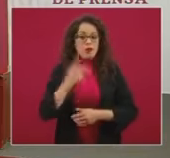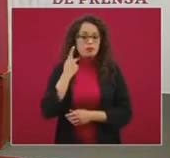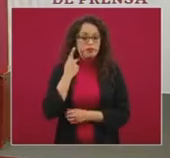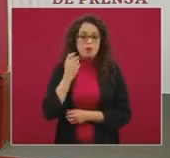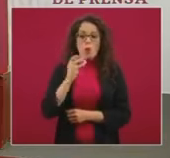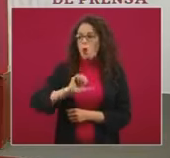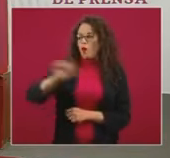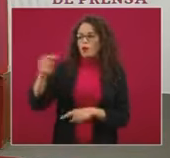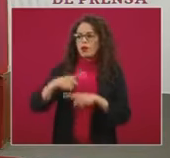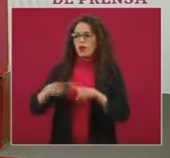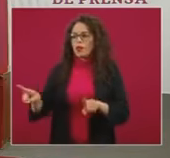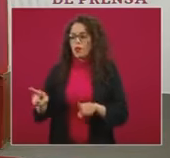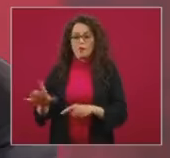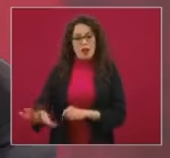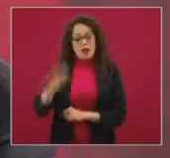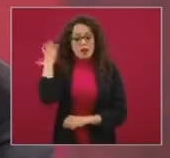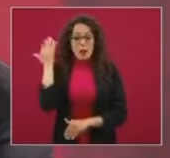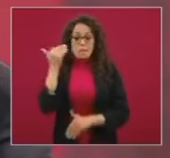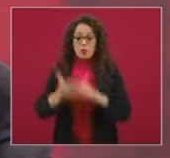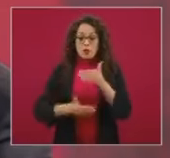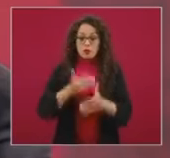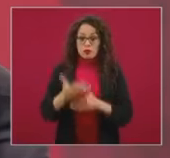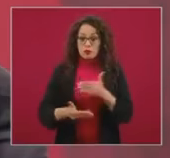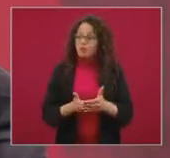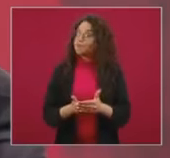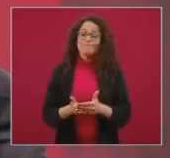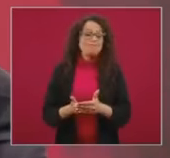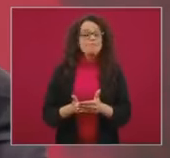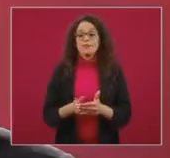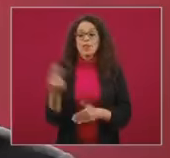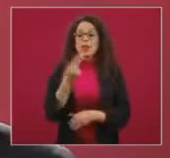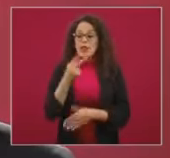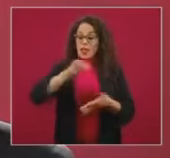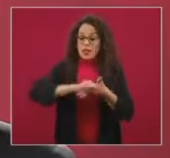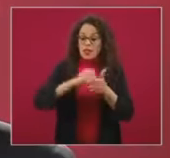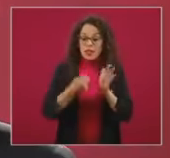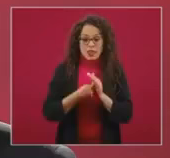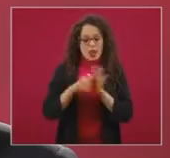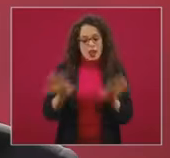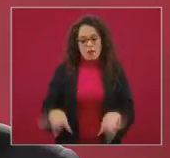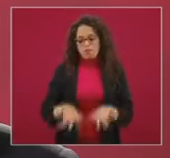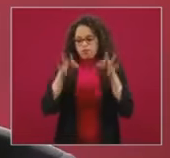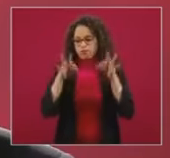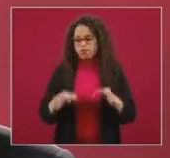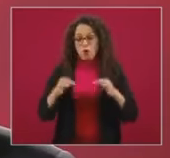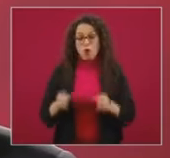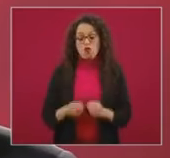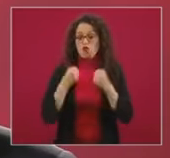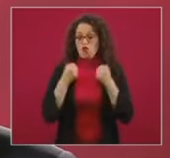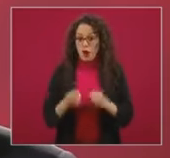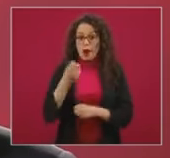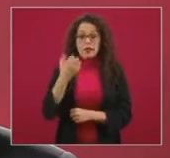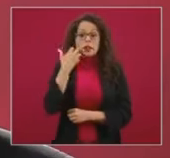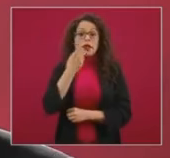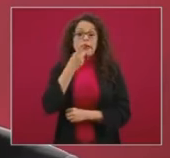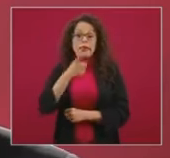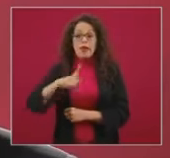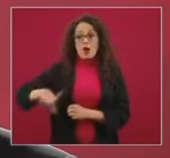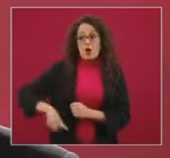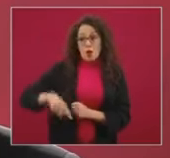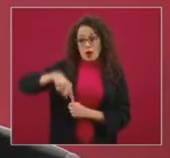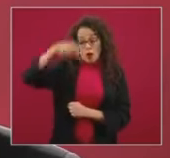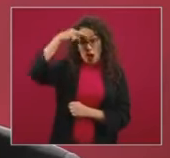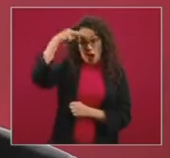un proceso que debe tener un estricto rigor técnico. Eso no quiere decir que como gobierno de México no